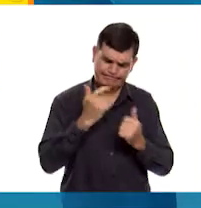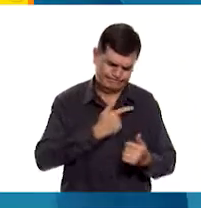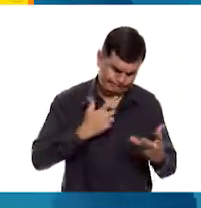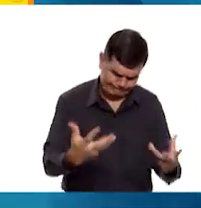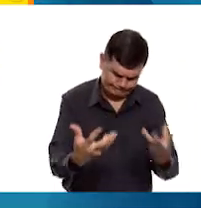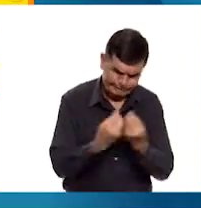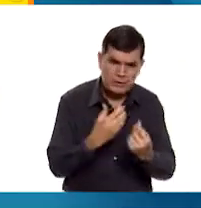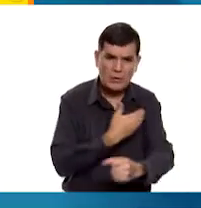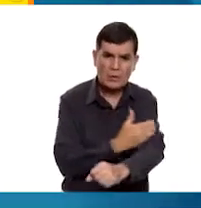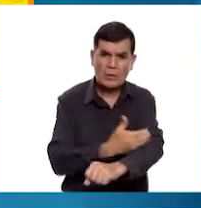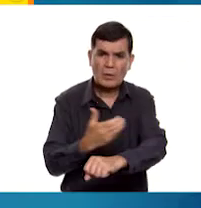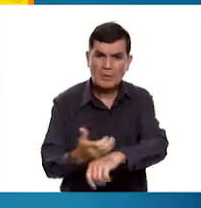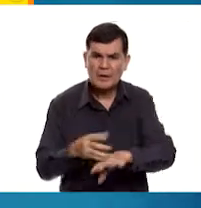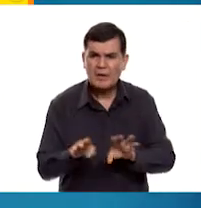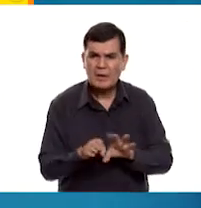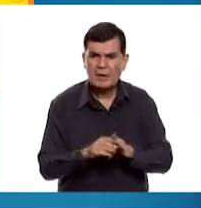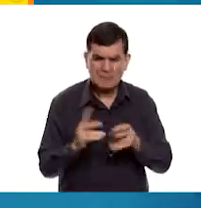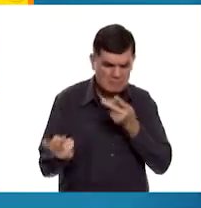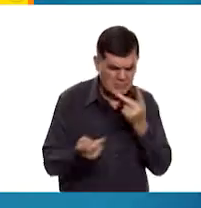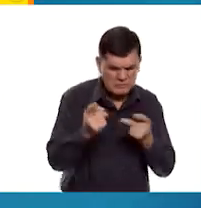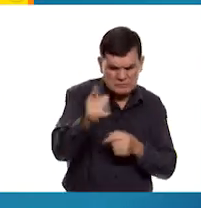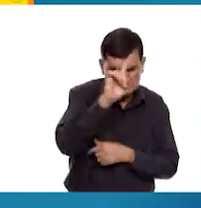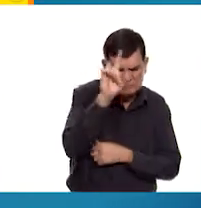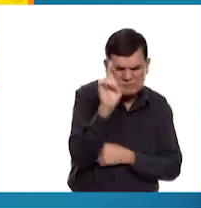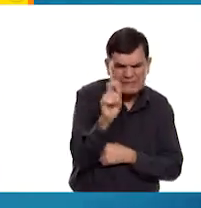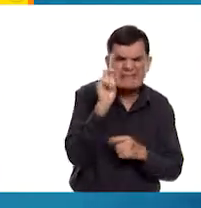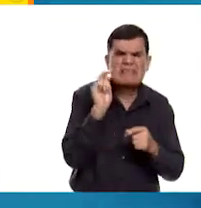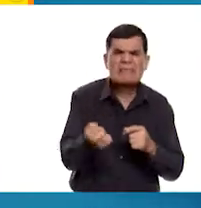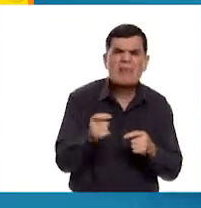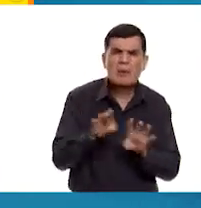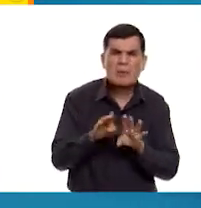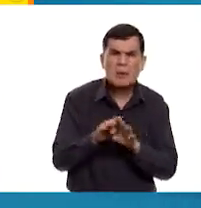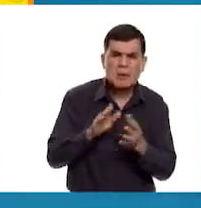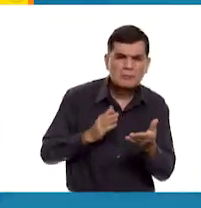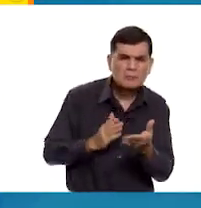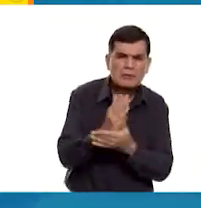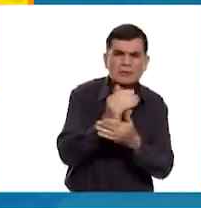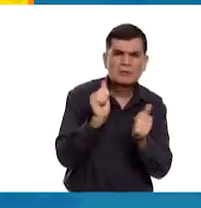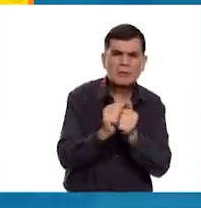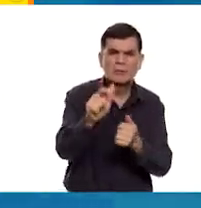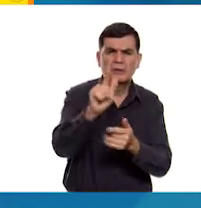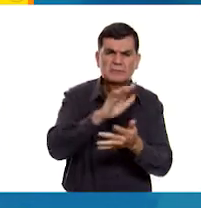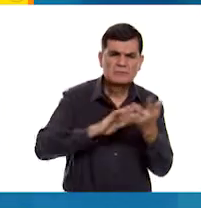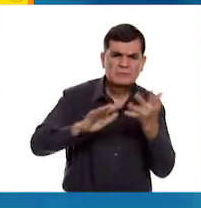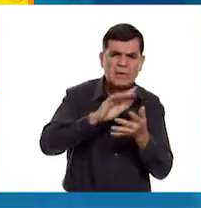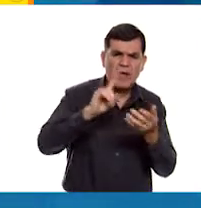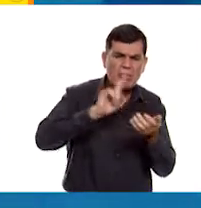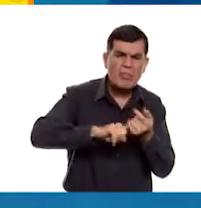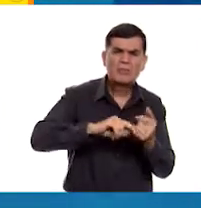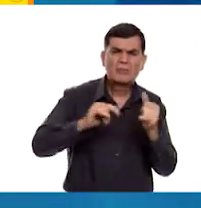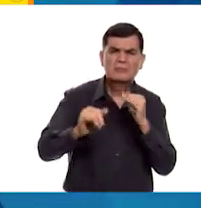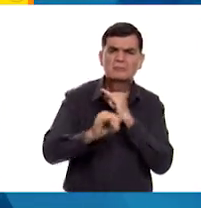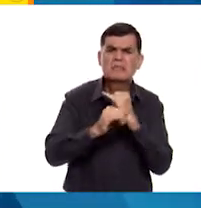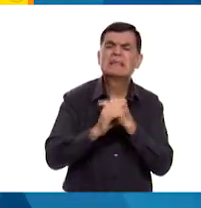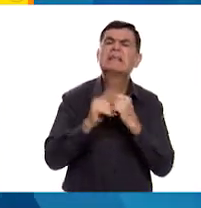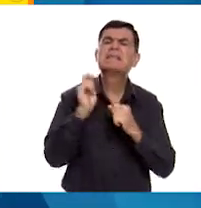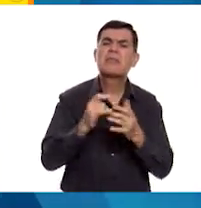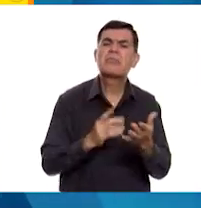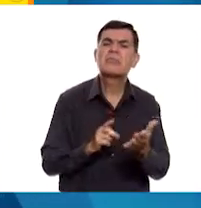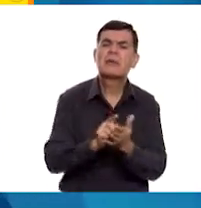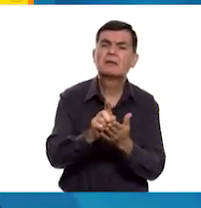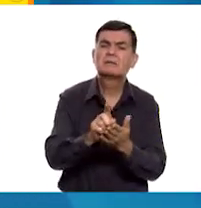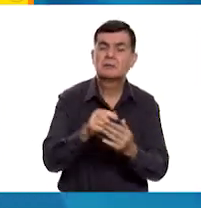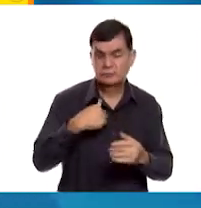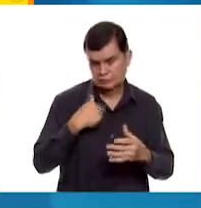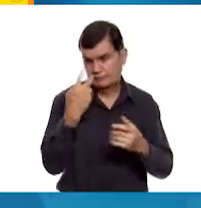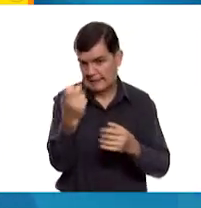acompañen. ¿Alguna vez te has preguntado quiénes tienen derecho a navegar por el ciberespacio? Pues precisamente en esta ocasión